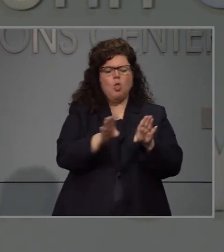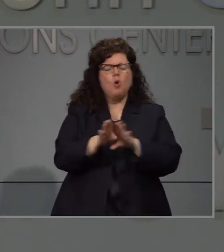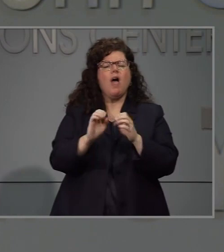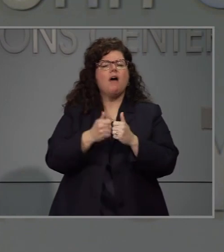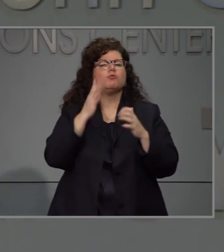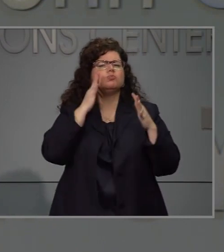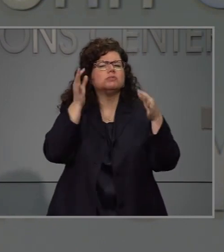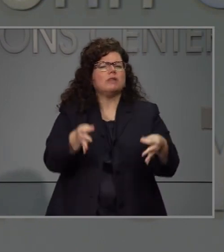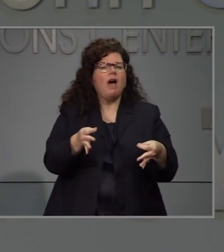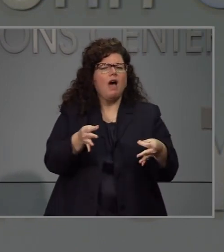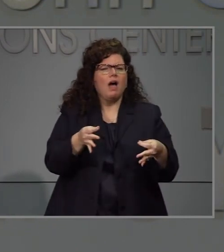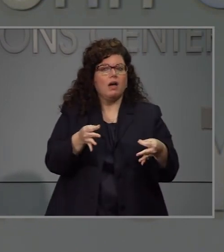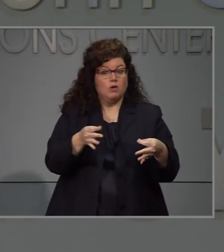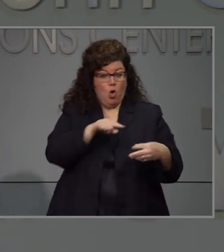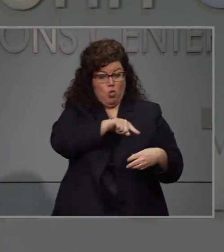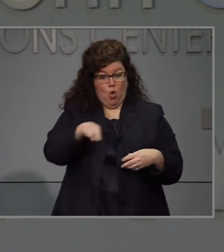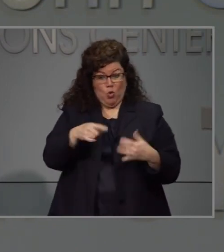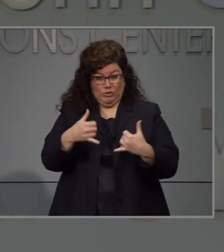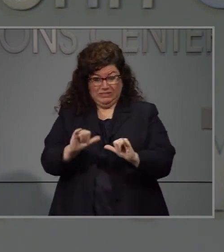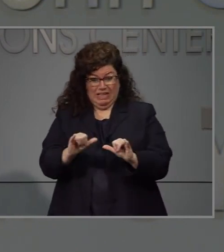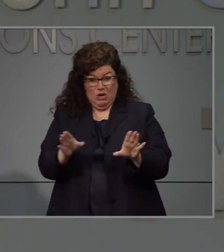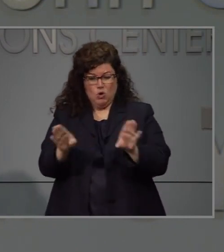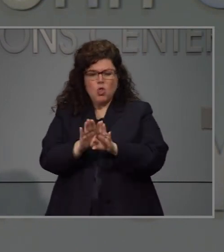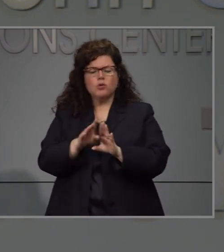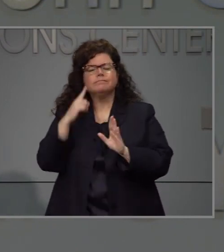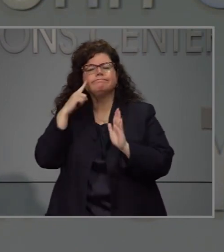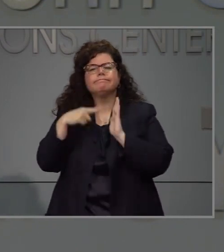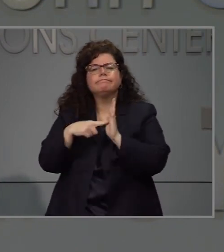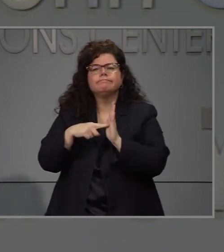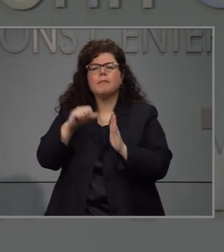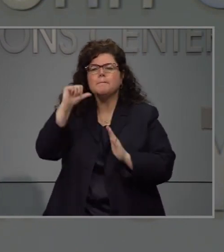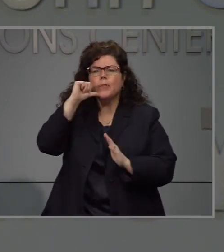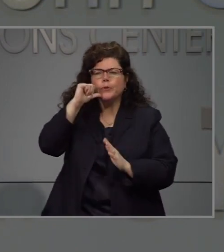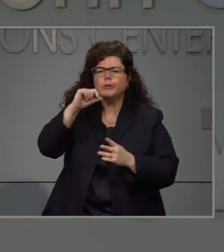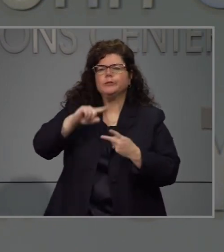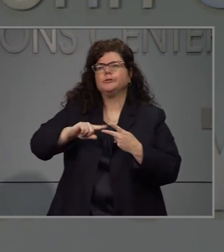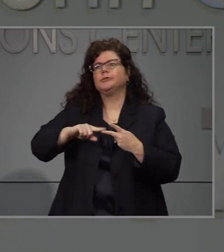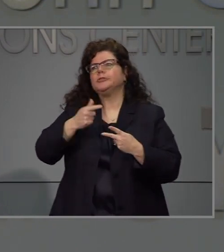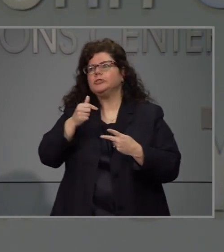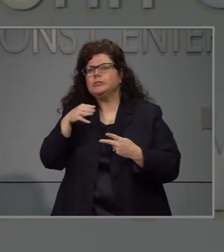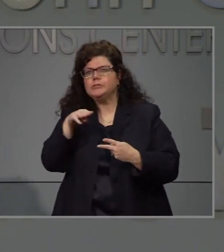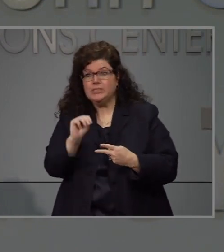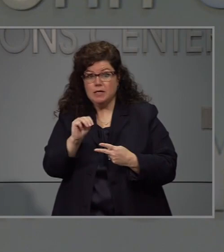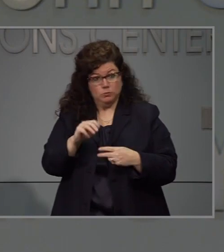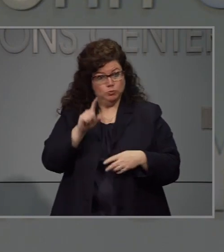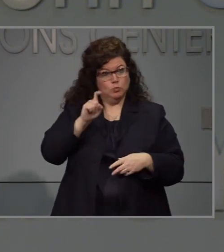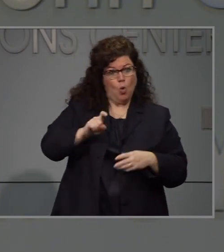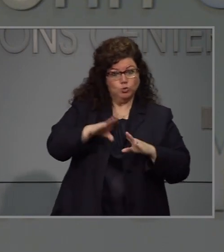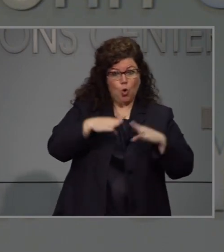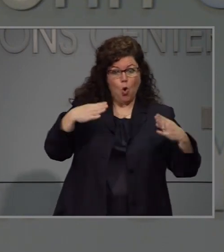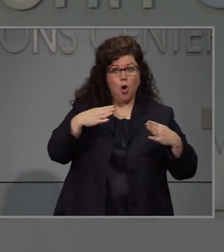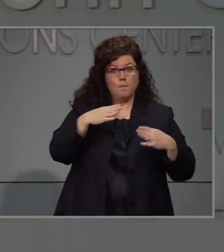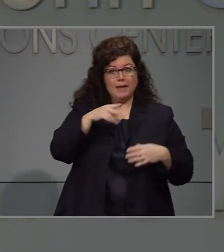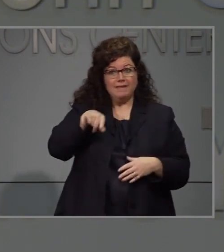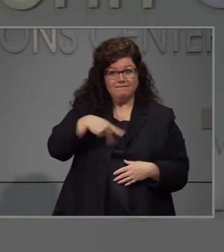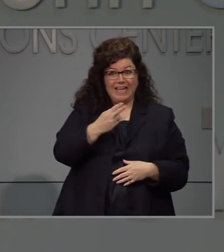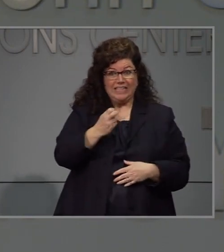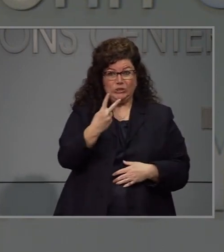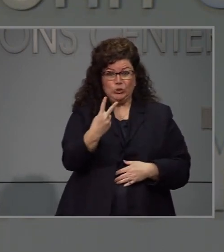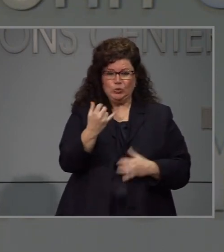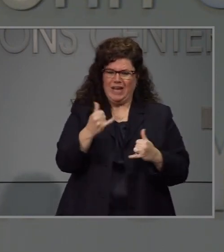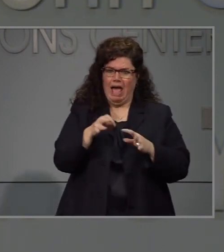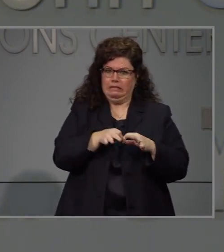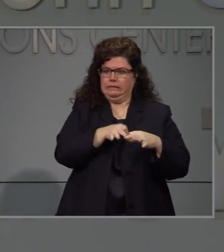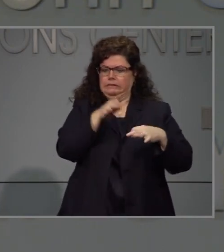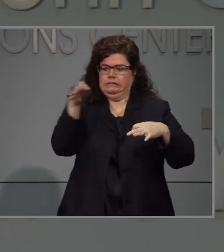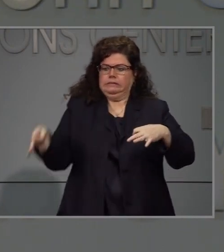en la fase dos y tiene usted una idea de cuando van a abrir los negocios como gimnasios y bares habíamos dicho